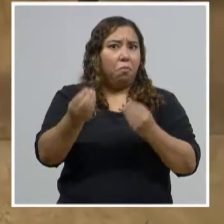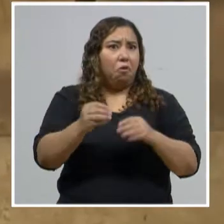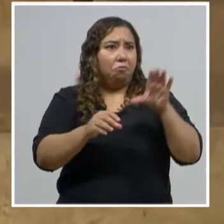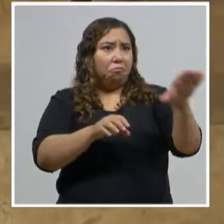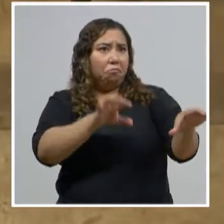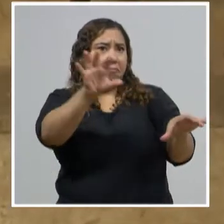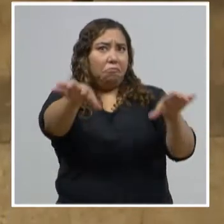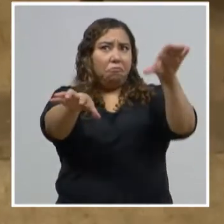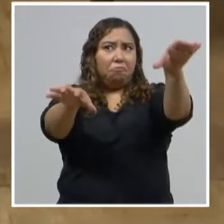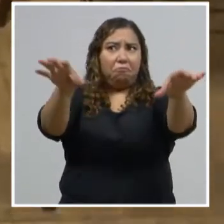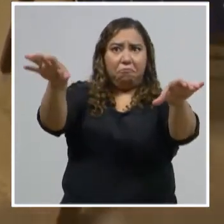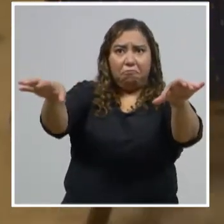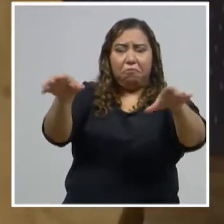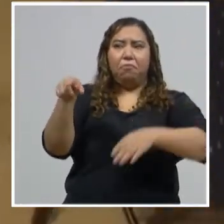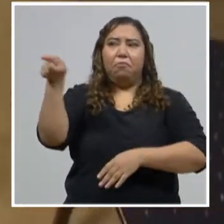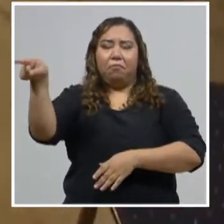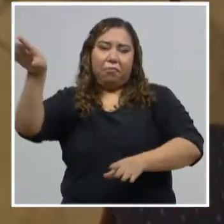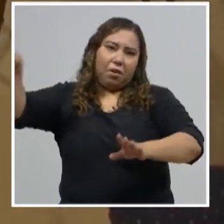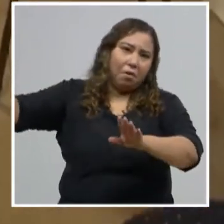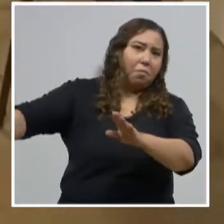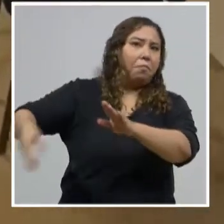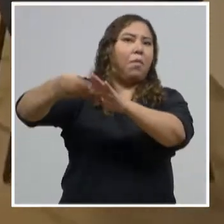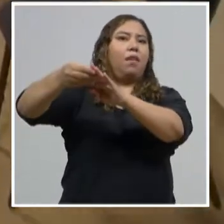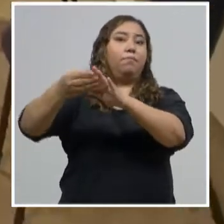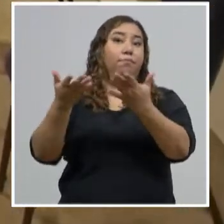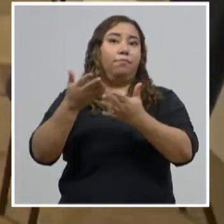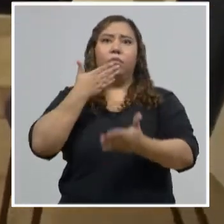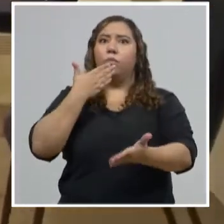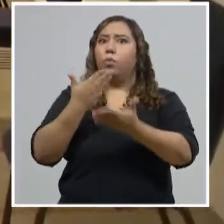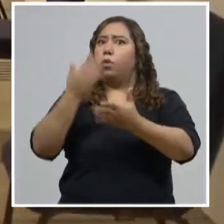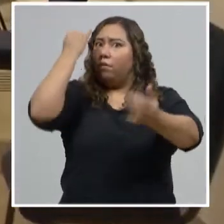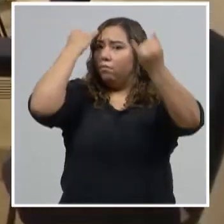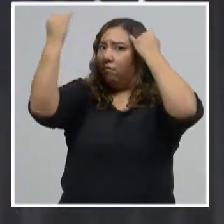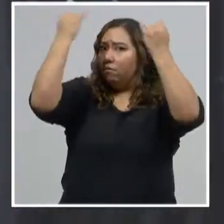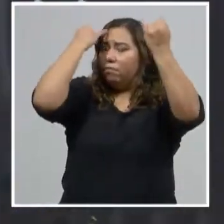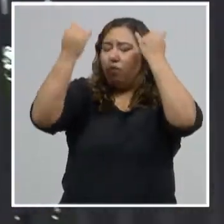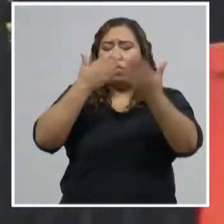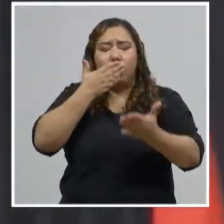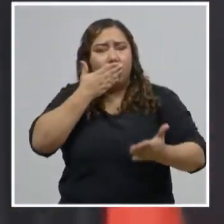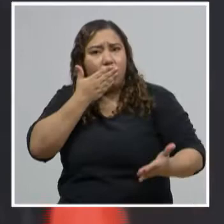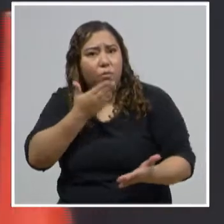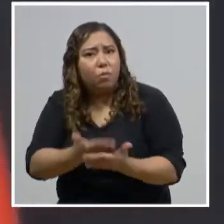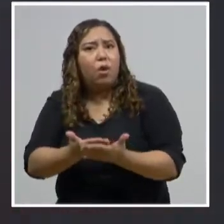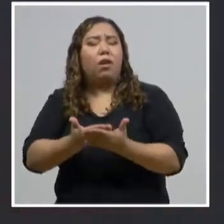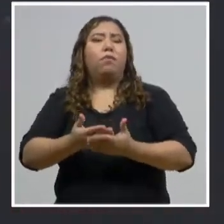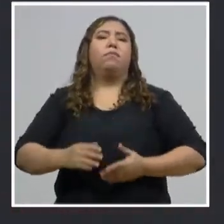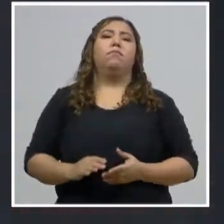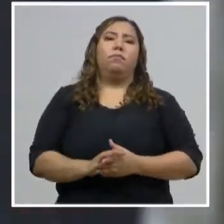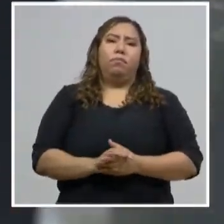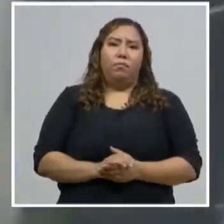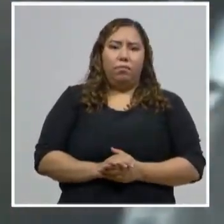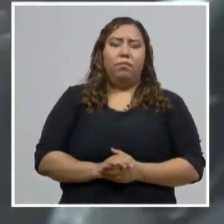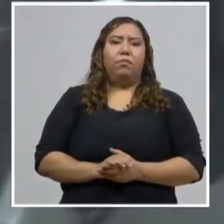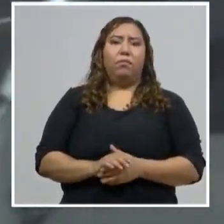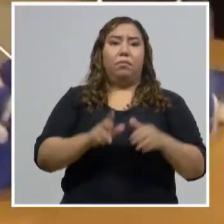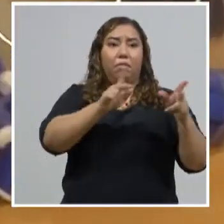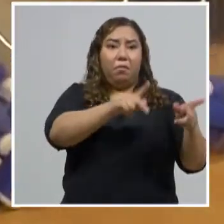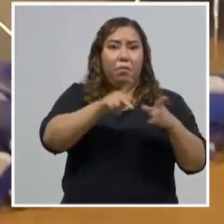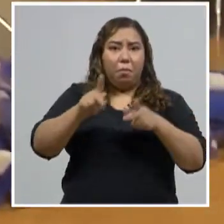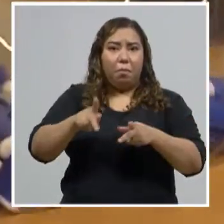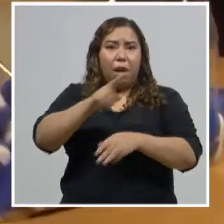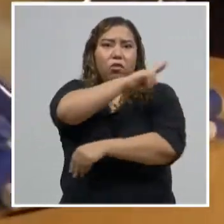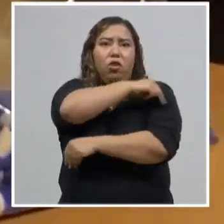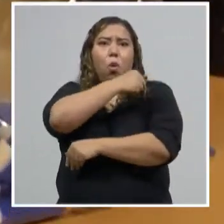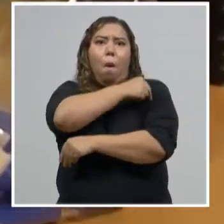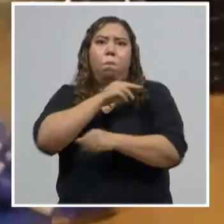duda es una estrategia importantísima porque ayuda a ir aminorando la llegada de gente a los hospitales.